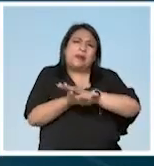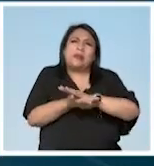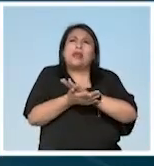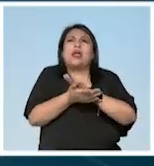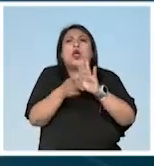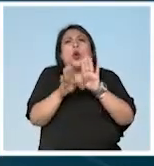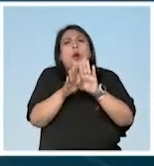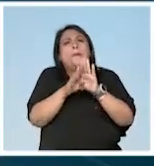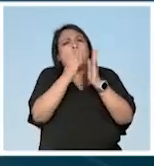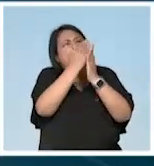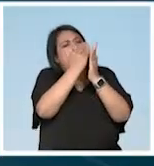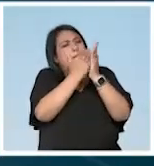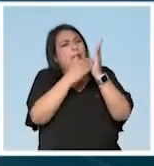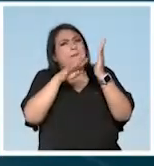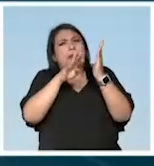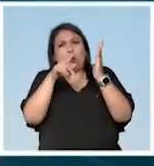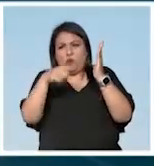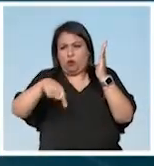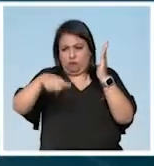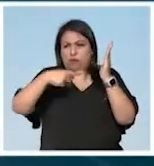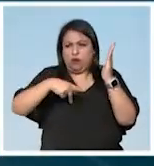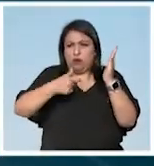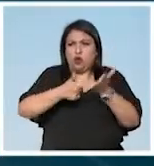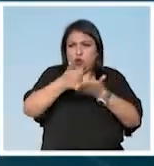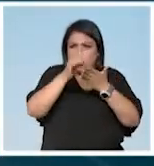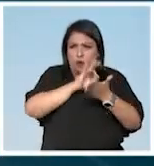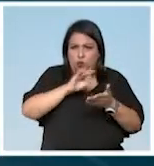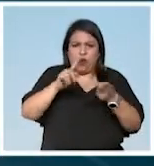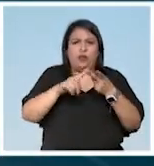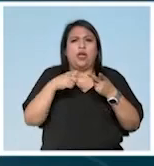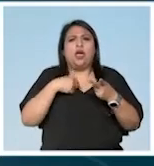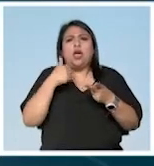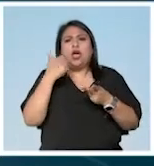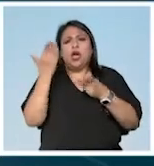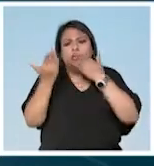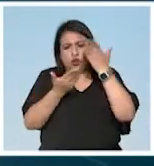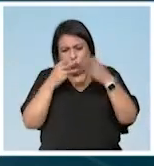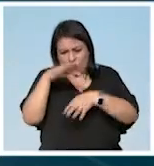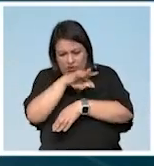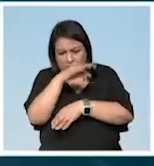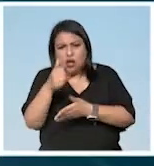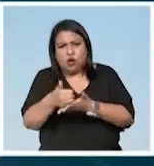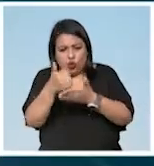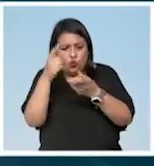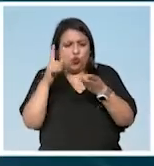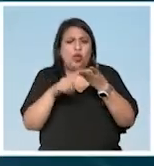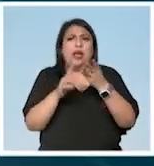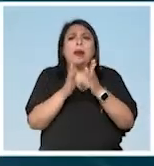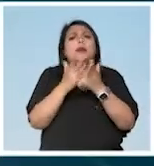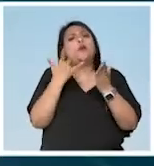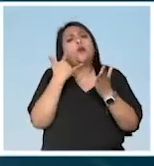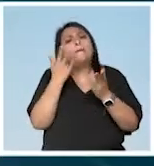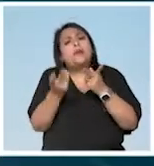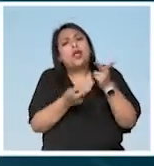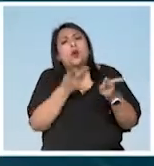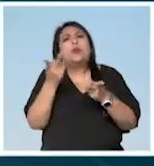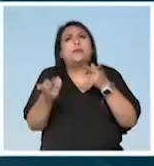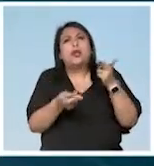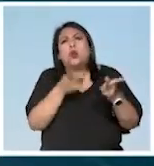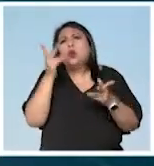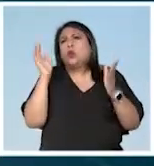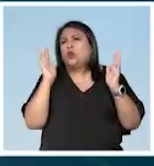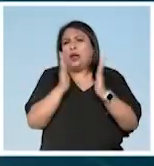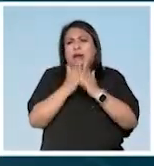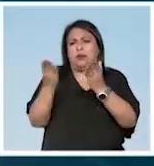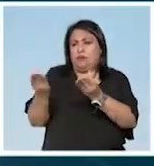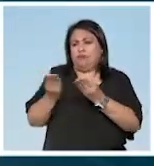manual que le puede servir a la gente, que le puede servir al estudiante de la arquitectura, que le puede servir como un libro de consulta permanente, un libro